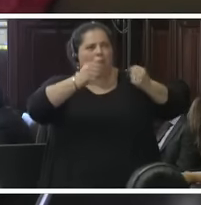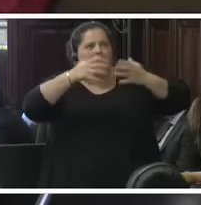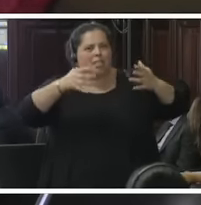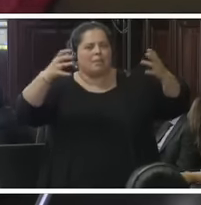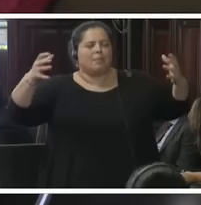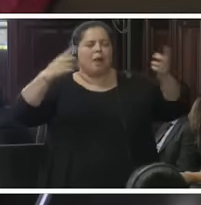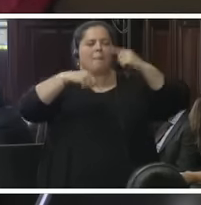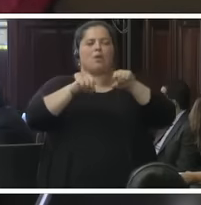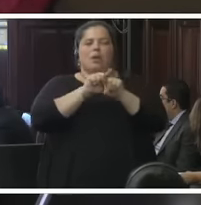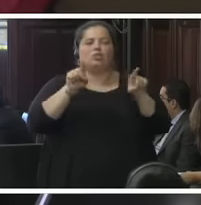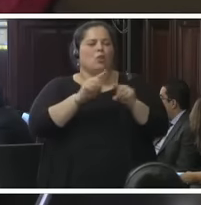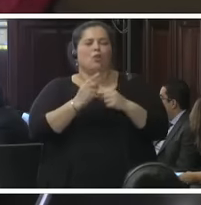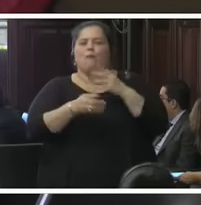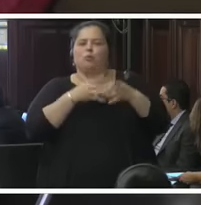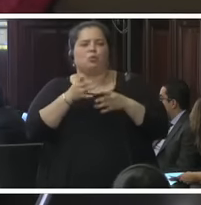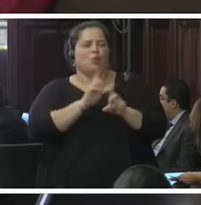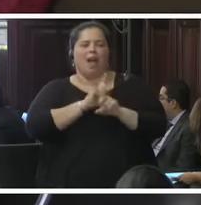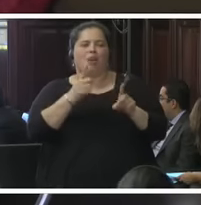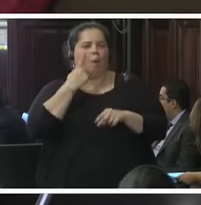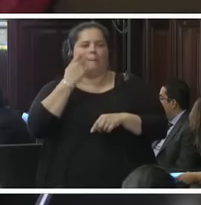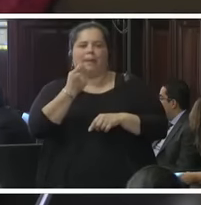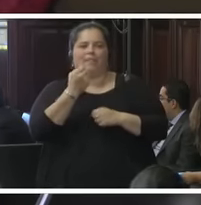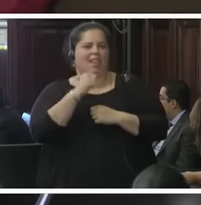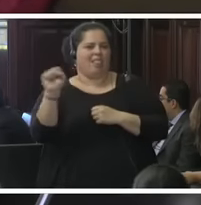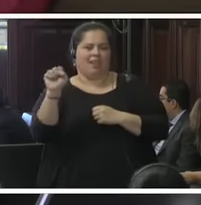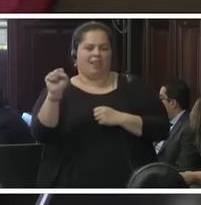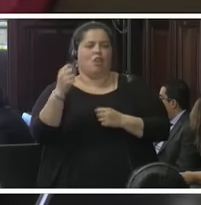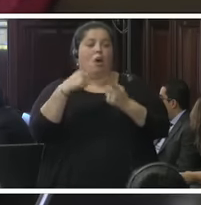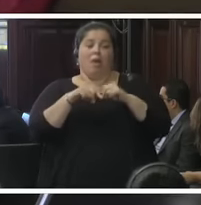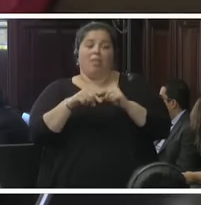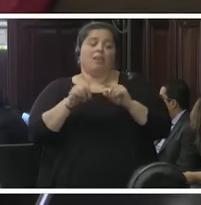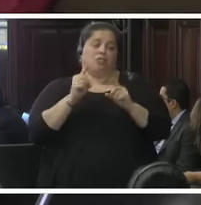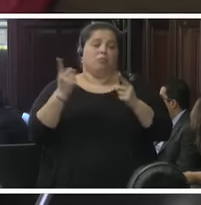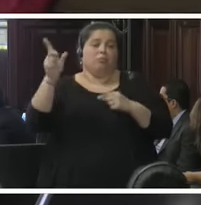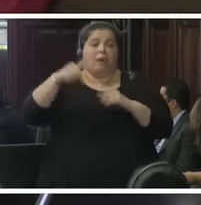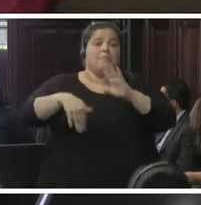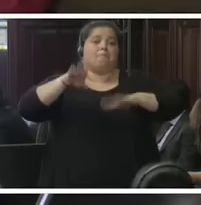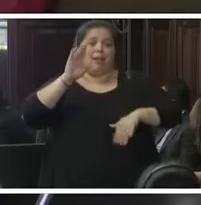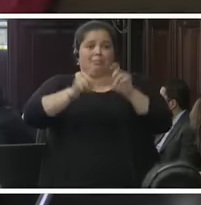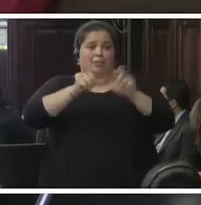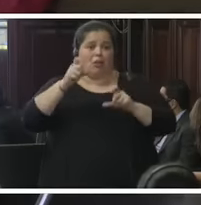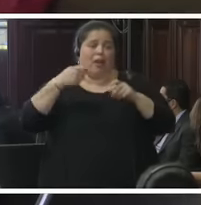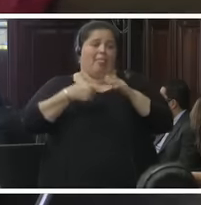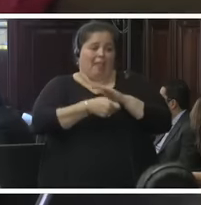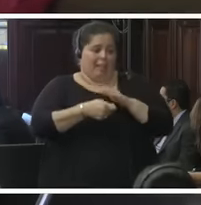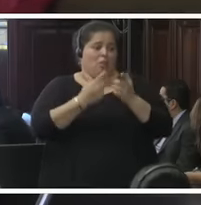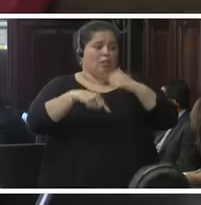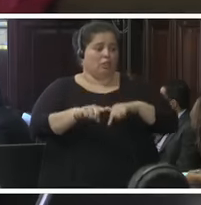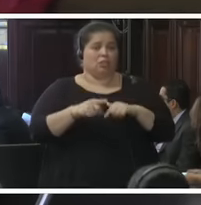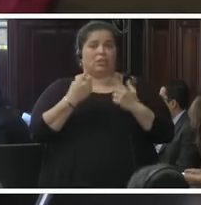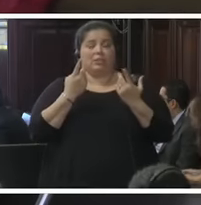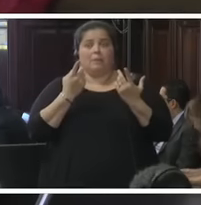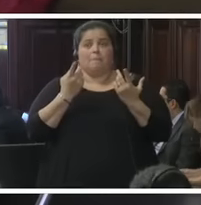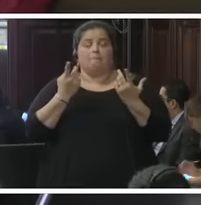evita el crimen. De hecho, produce más delincuentes de lo que impide. Entonces, ¿por qué